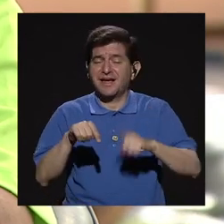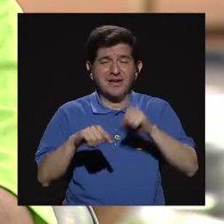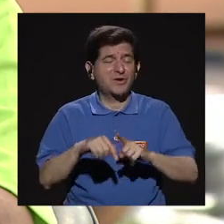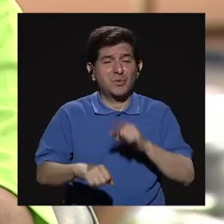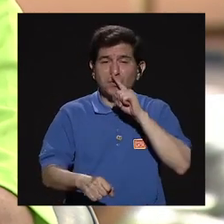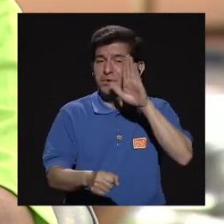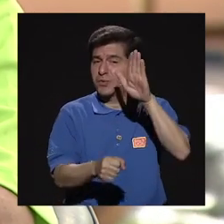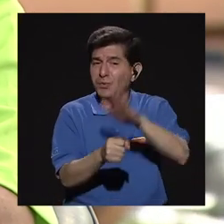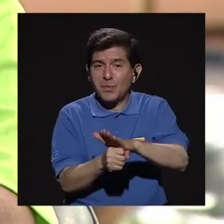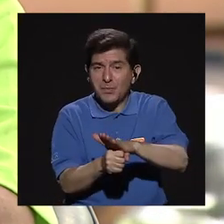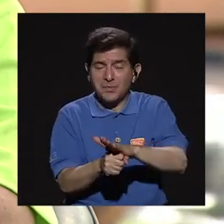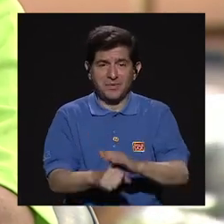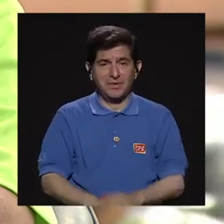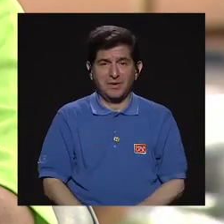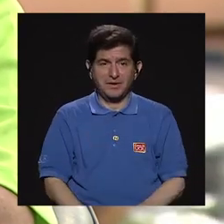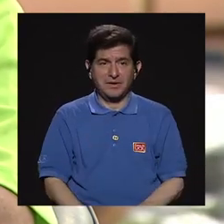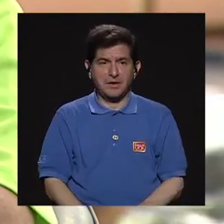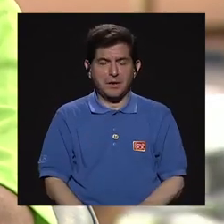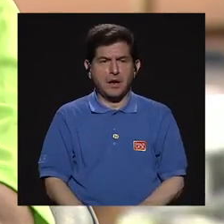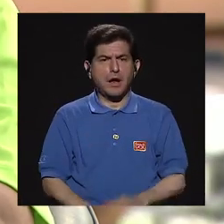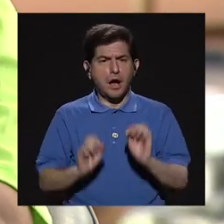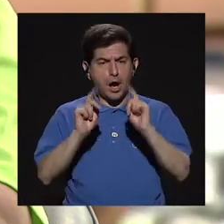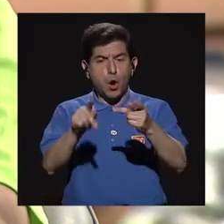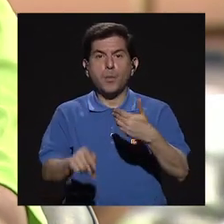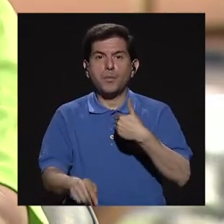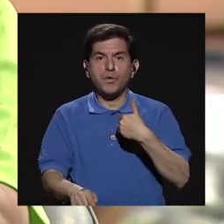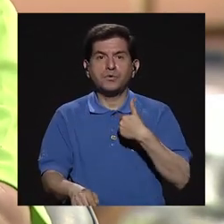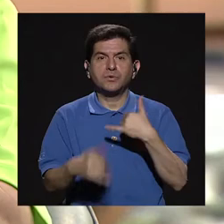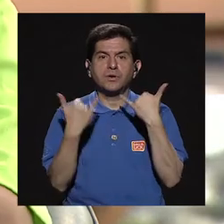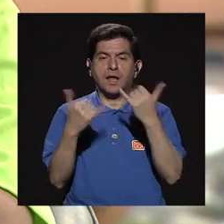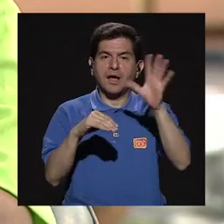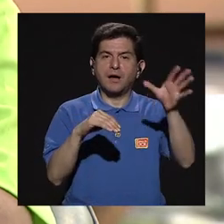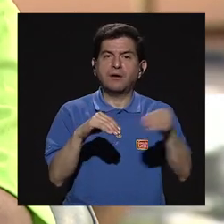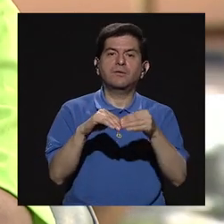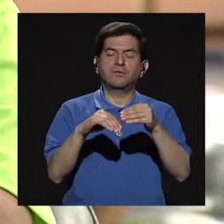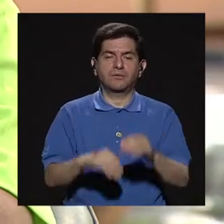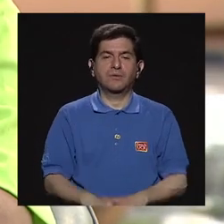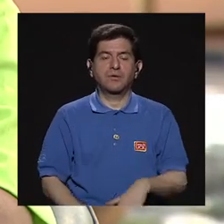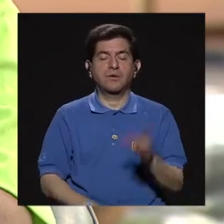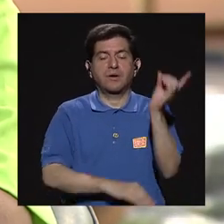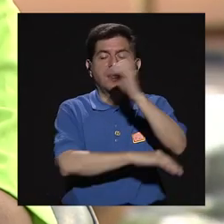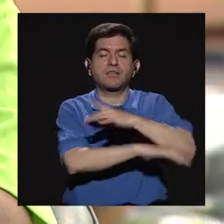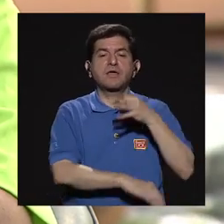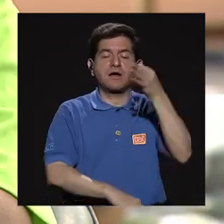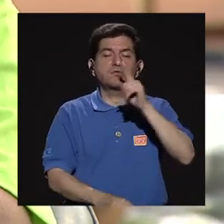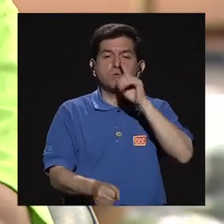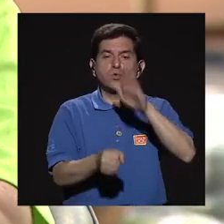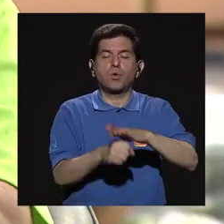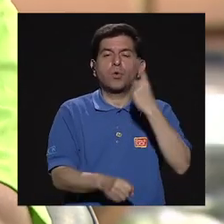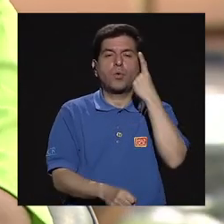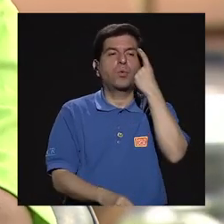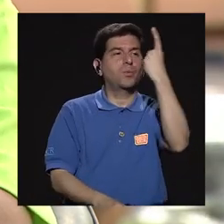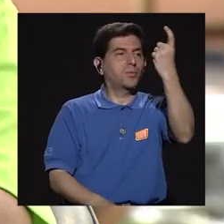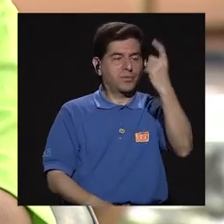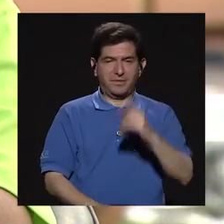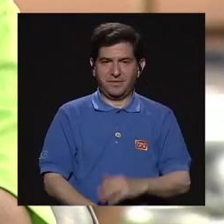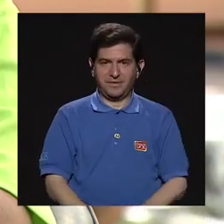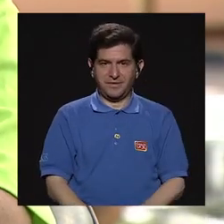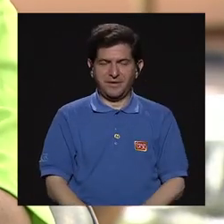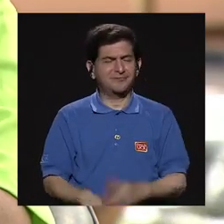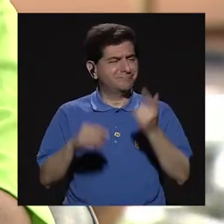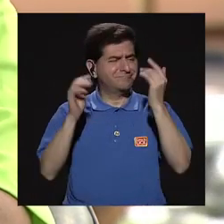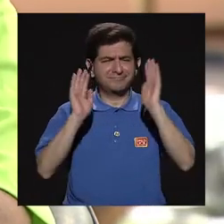podido materializar, se les da una oportunidad más para que algún día puedan cumplir su sueño. Entonces, creo que es